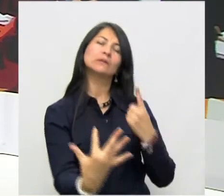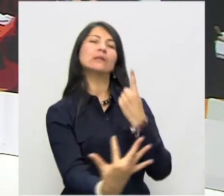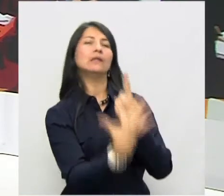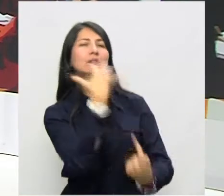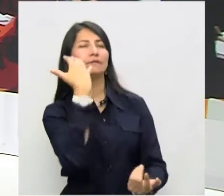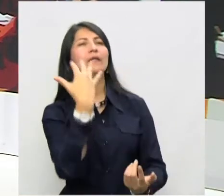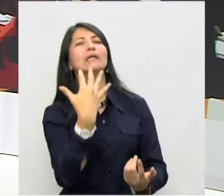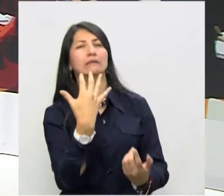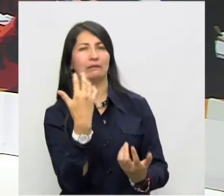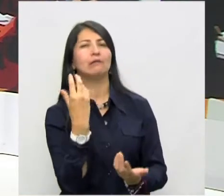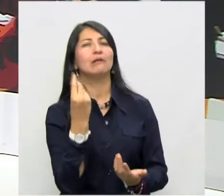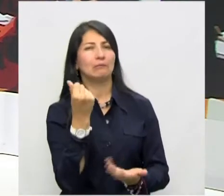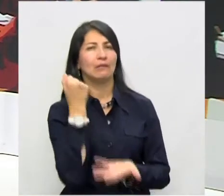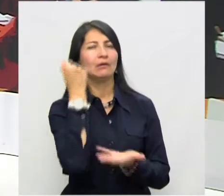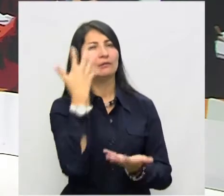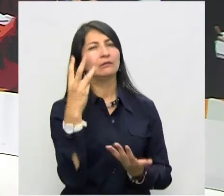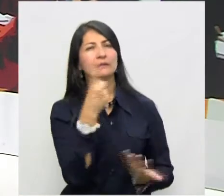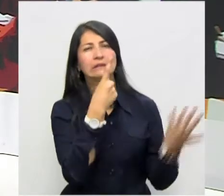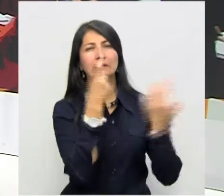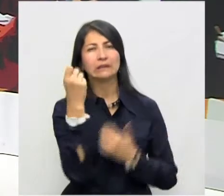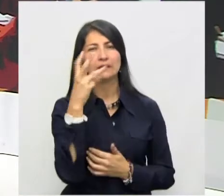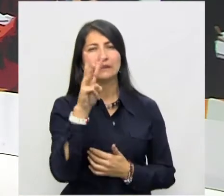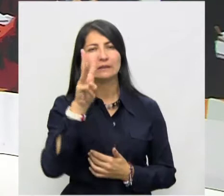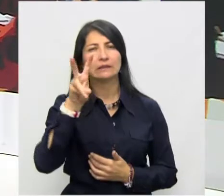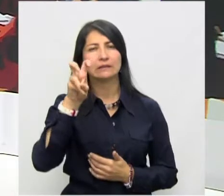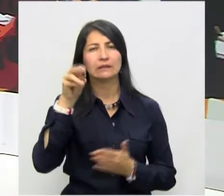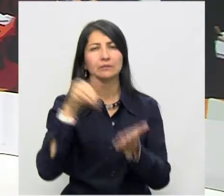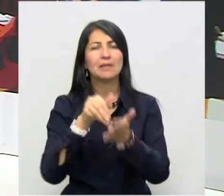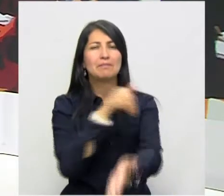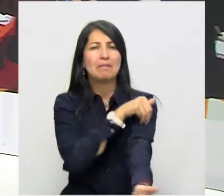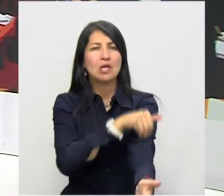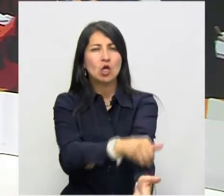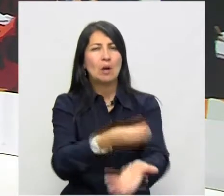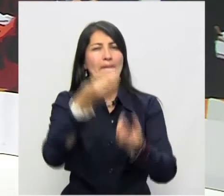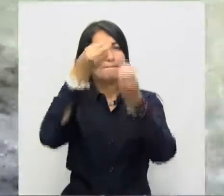daño fiscal por 637 mil millones de pesos.